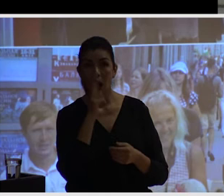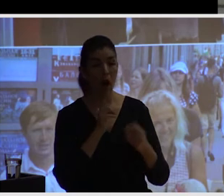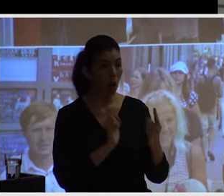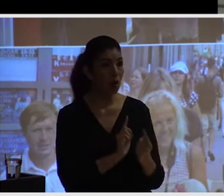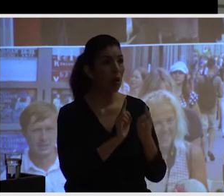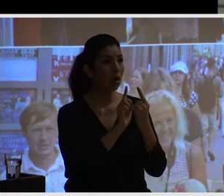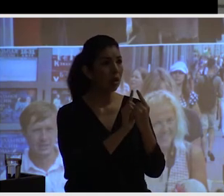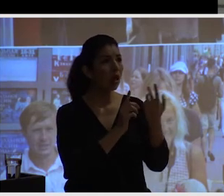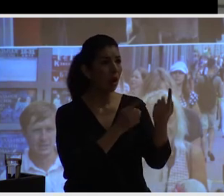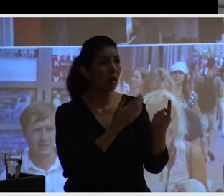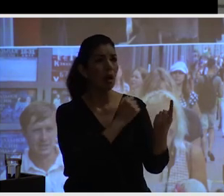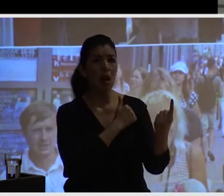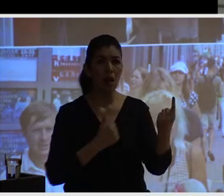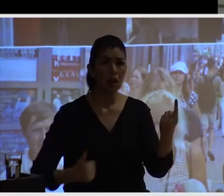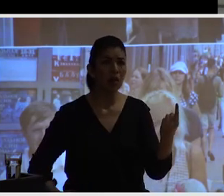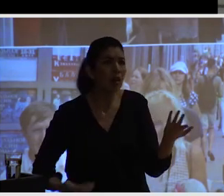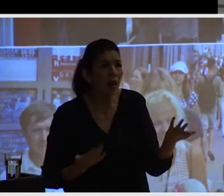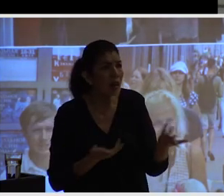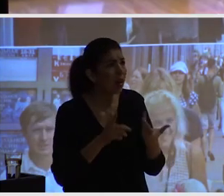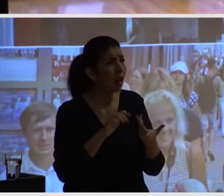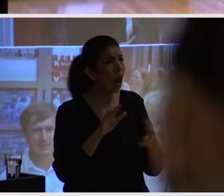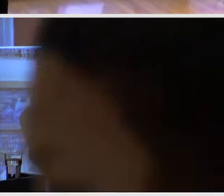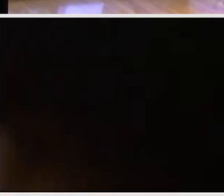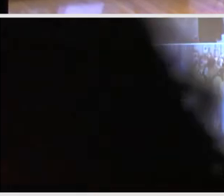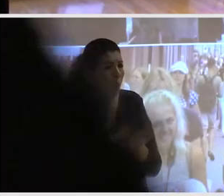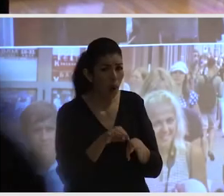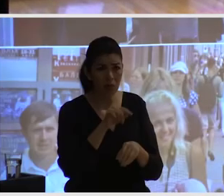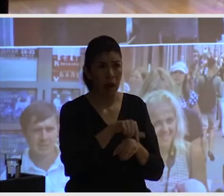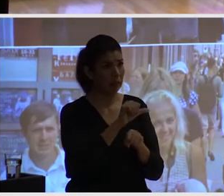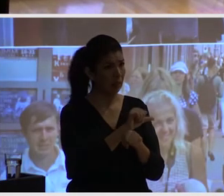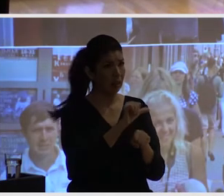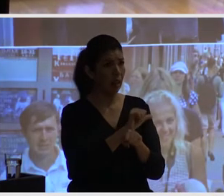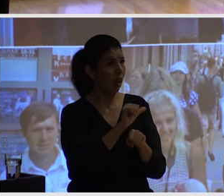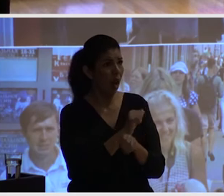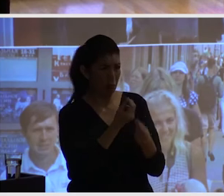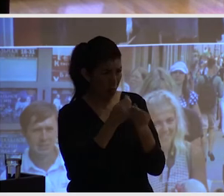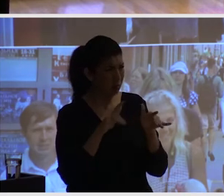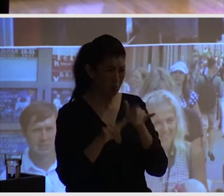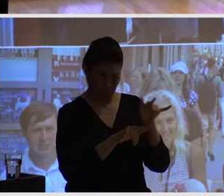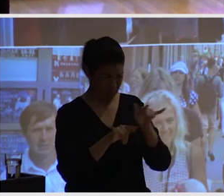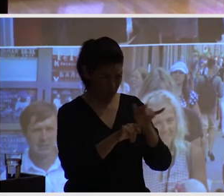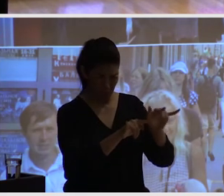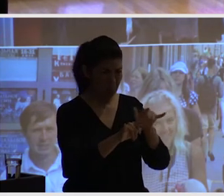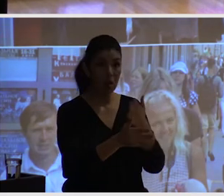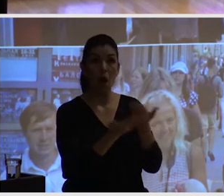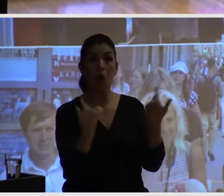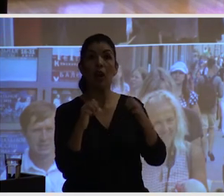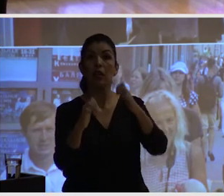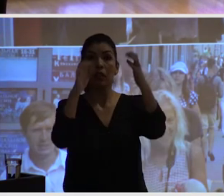ni el Kremlin ahí detrás volvimos después de dos meses y ya lo había cambiado todo